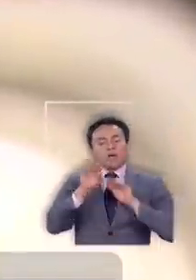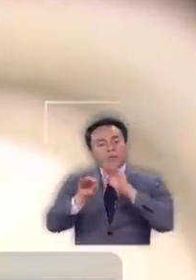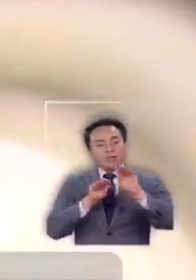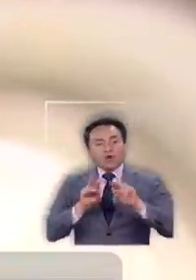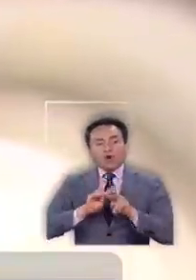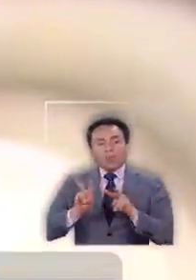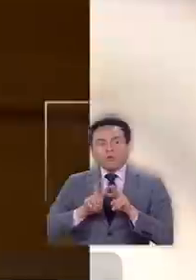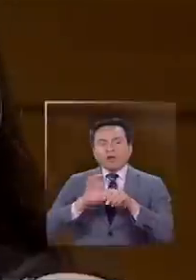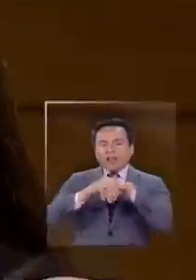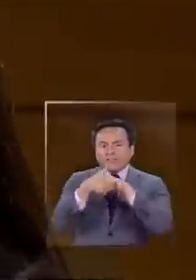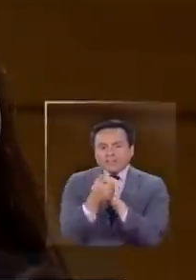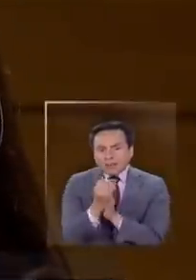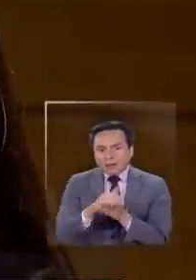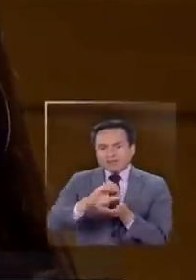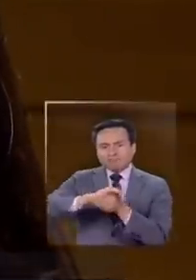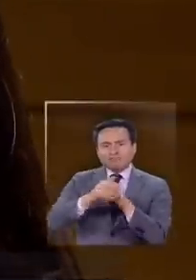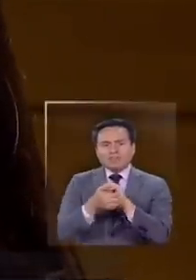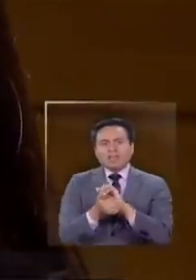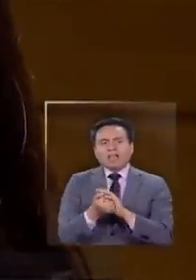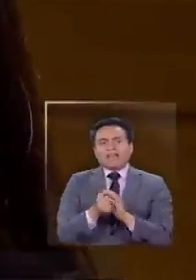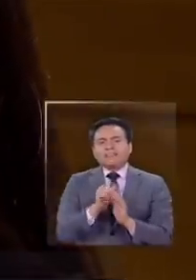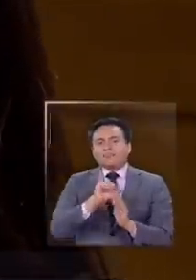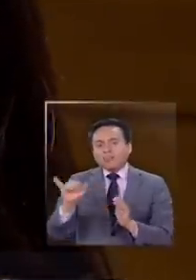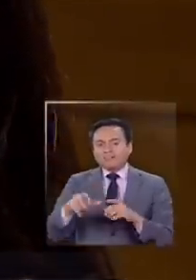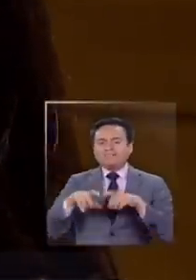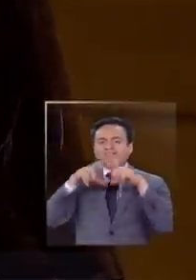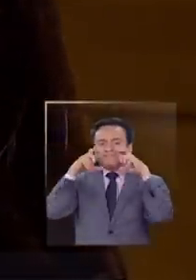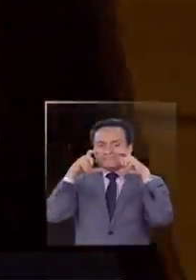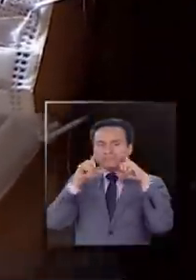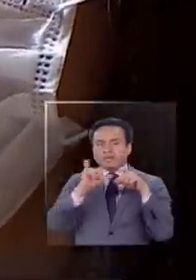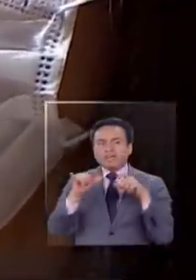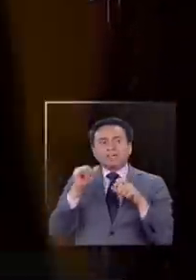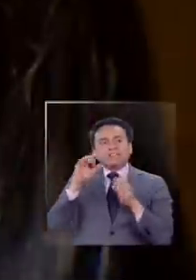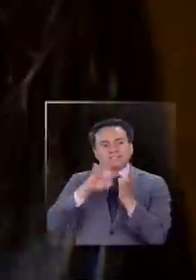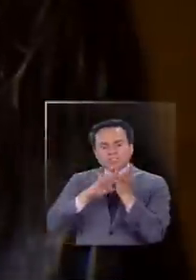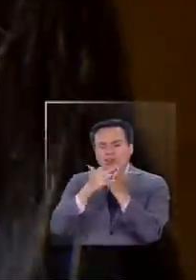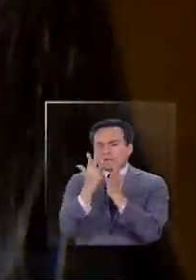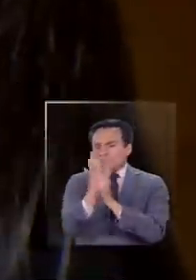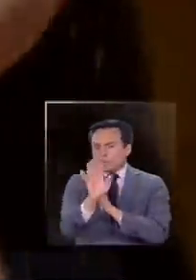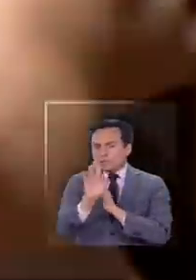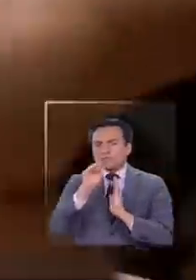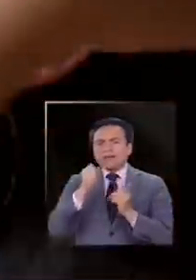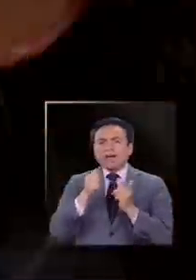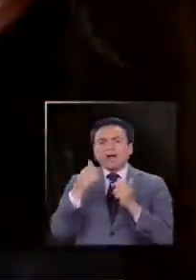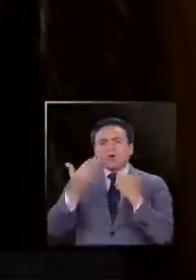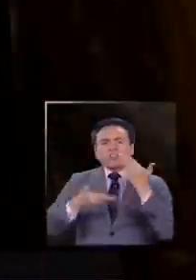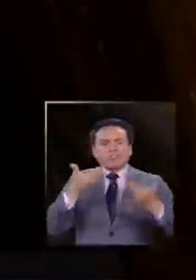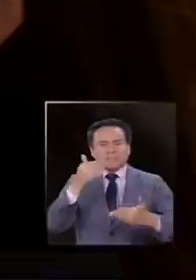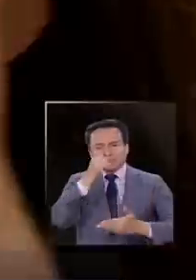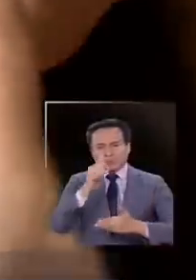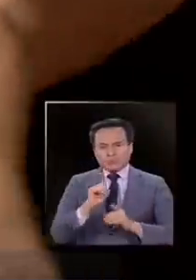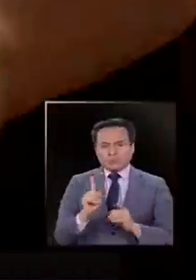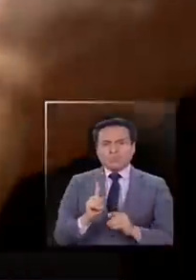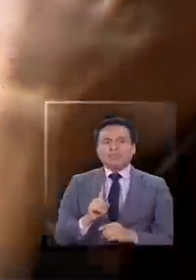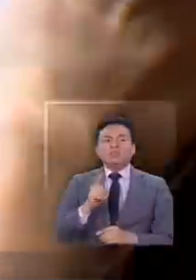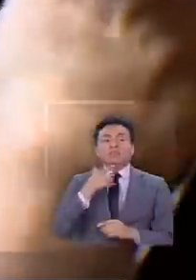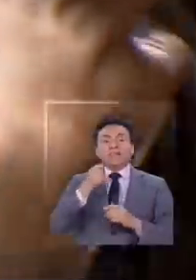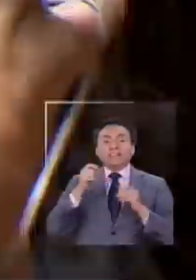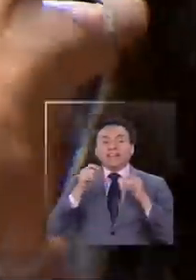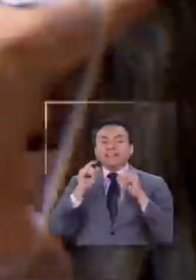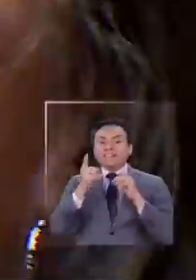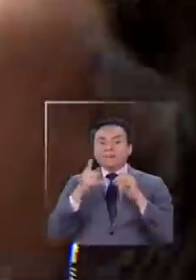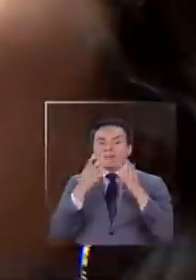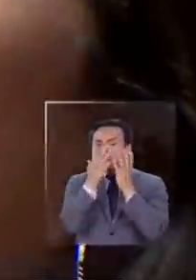ocuparlas, lavarse las manos antes de ubicarla en la cara y sacarlas sin tocar la superficie para evitar así la contaminación. Si quiere retirarla,